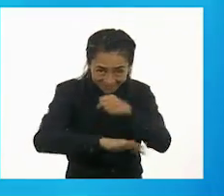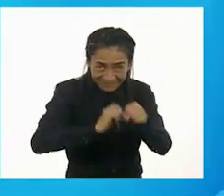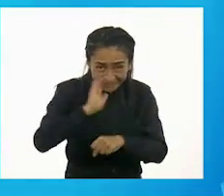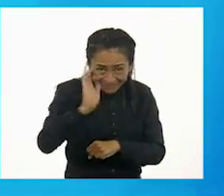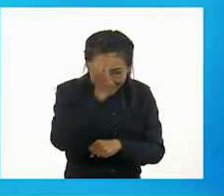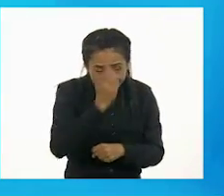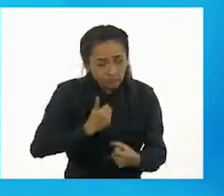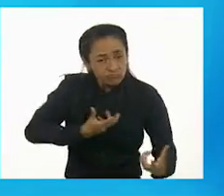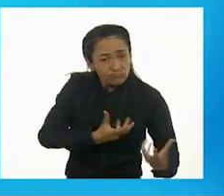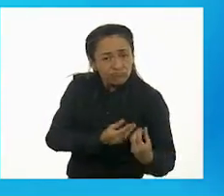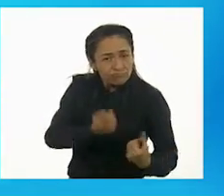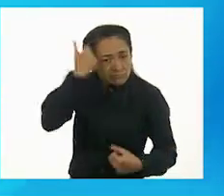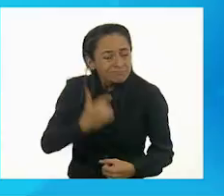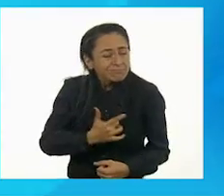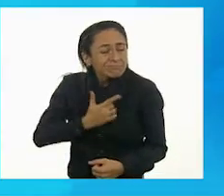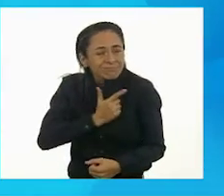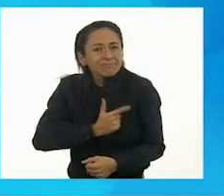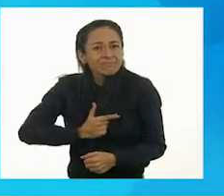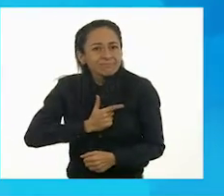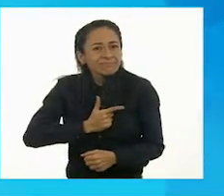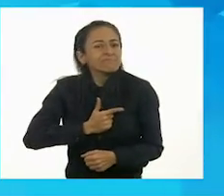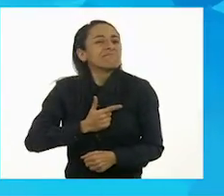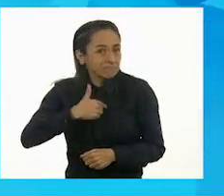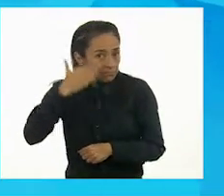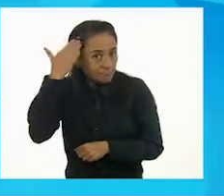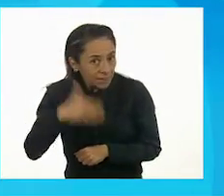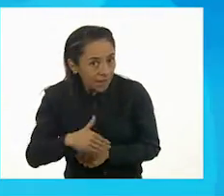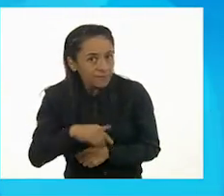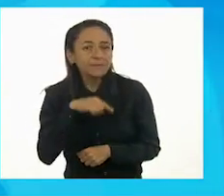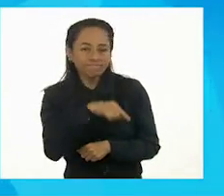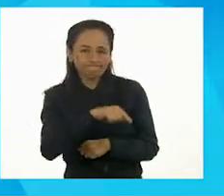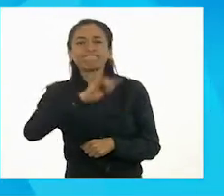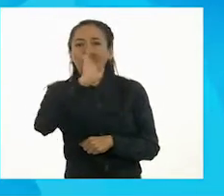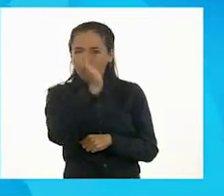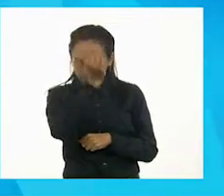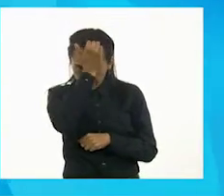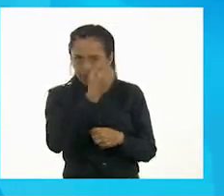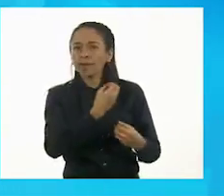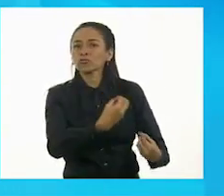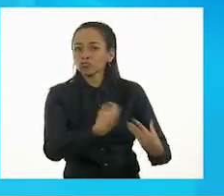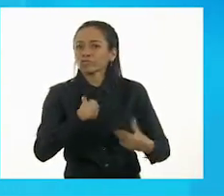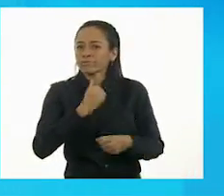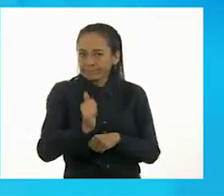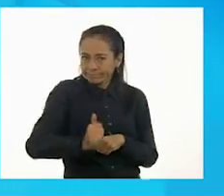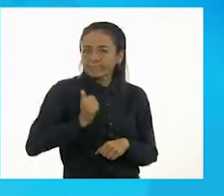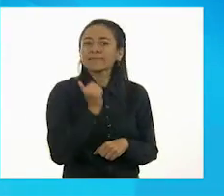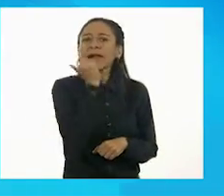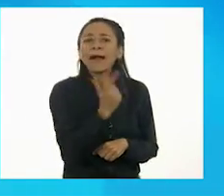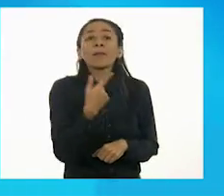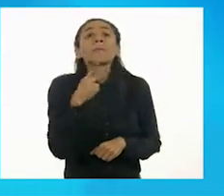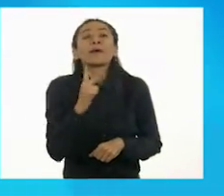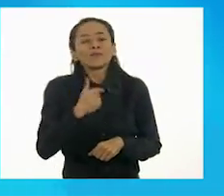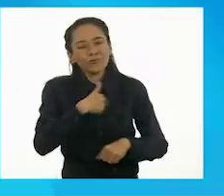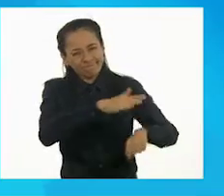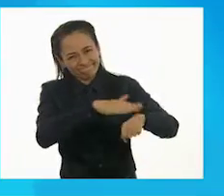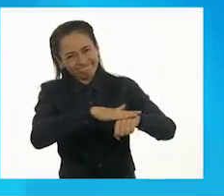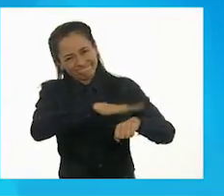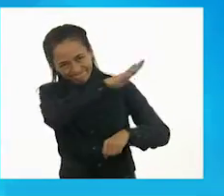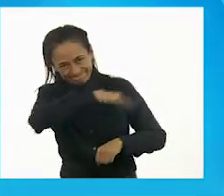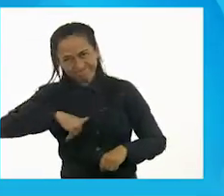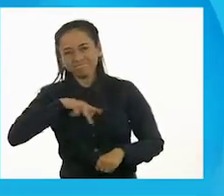Pero, ¿qué crees? Las ovejas nos pueden proporcionar algo. Pero para eso quiero hablarle a mi abuelita porque ella sabe